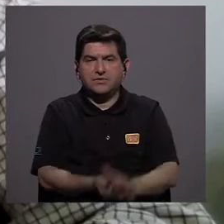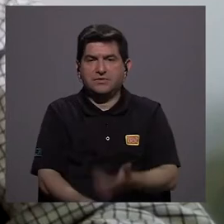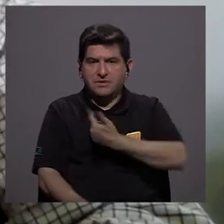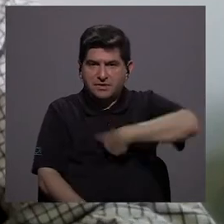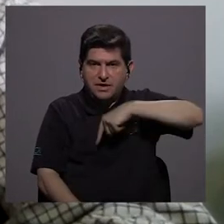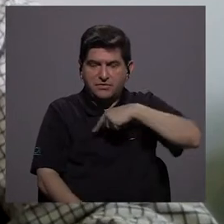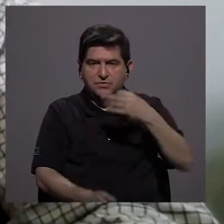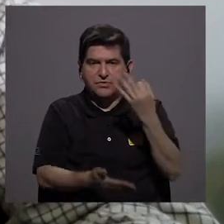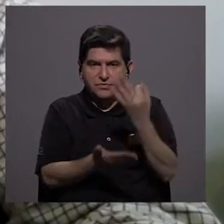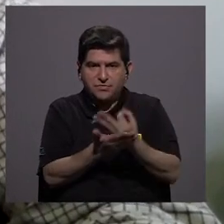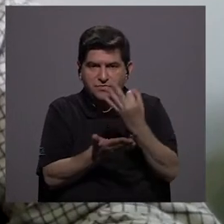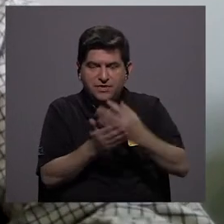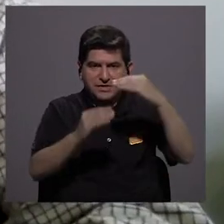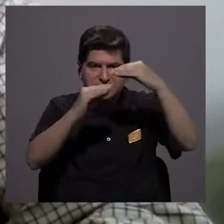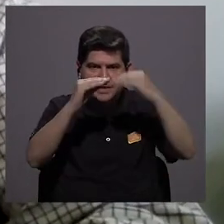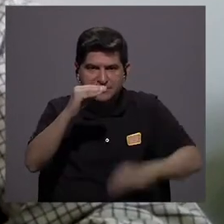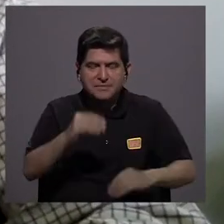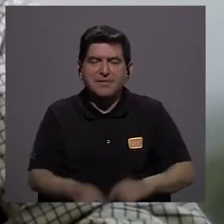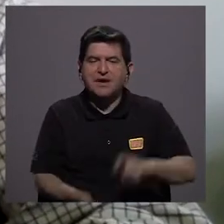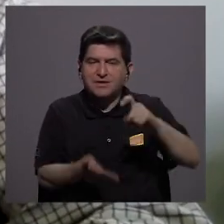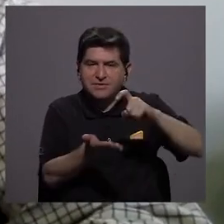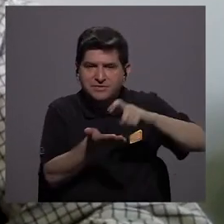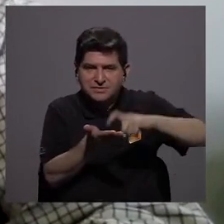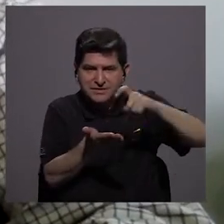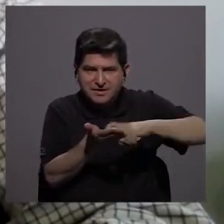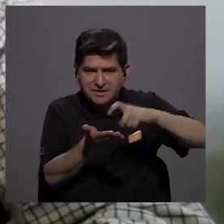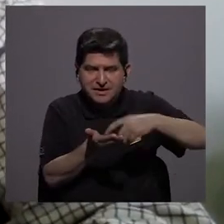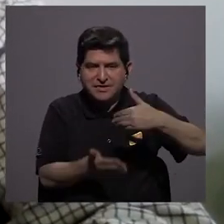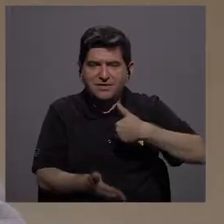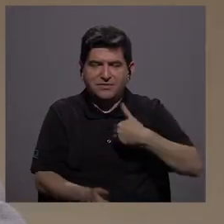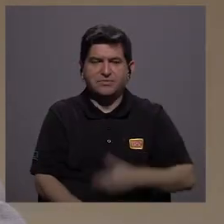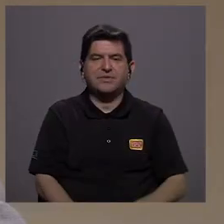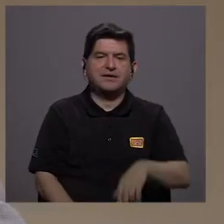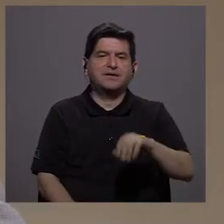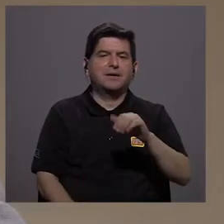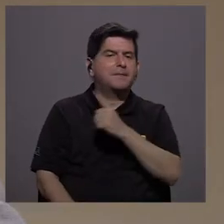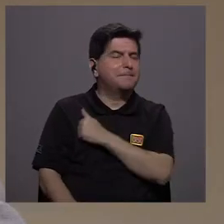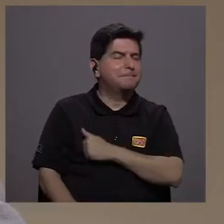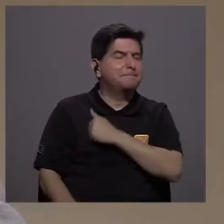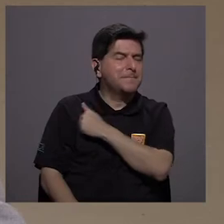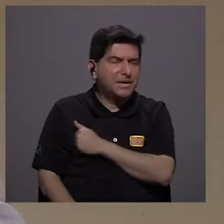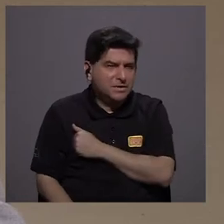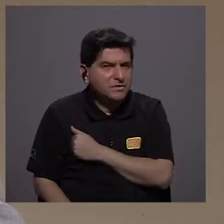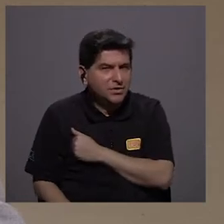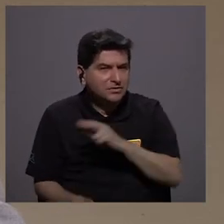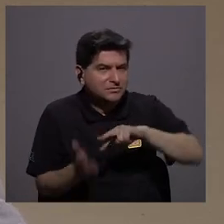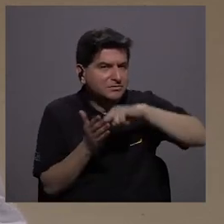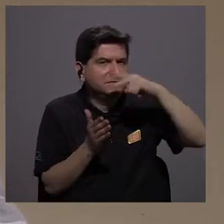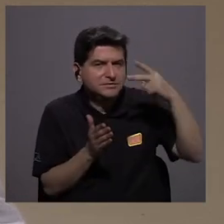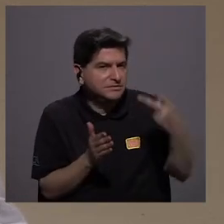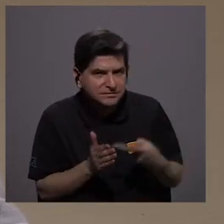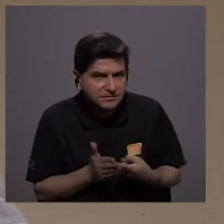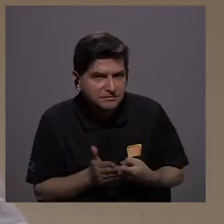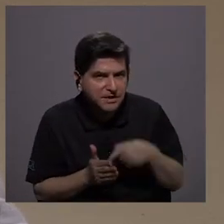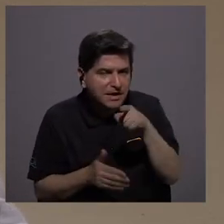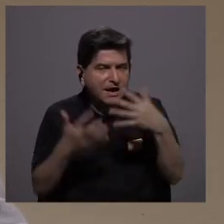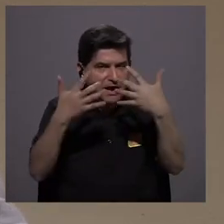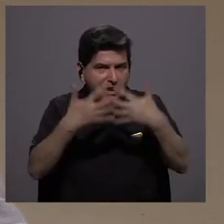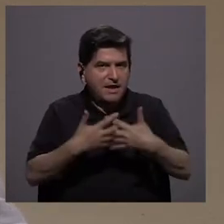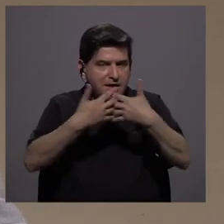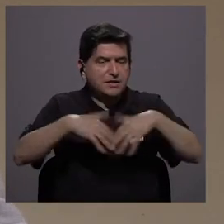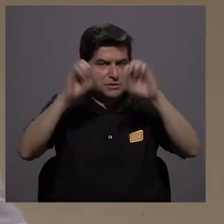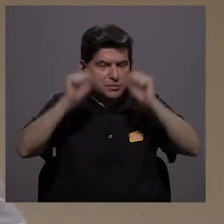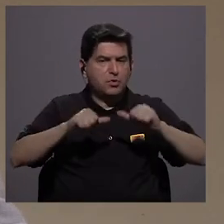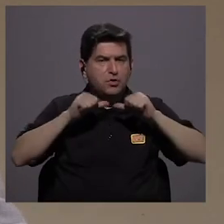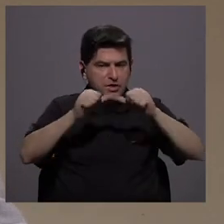a tener que financiar menos el déficit que tenemos. Y eso quiere decir que esas empresas... Y perdón, eso quiere decir, don Francisco,